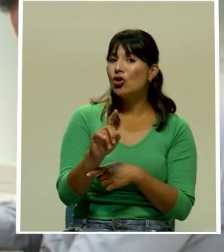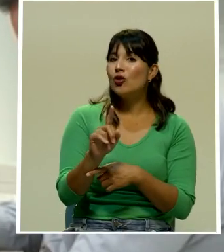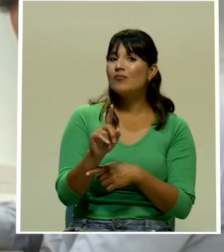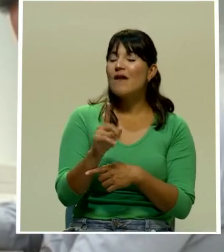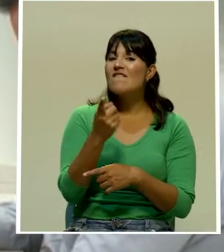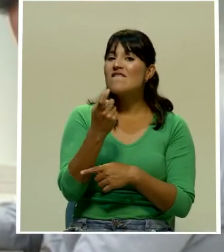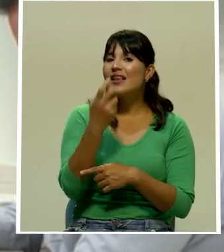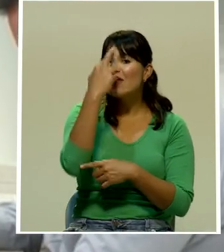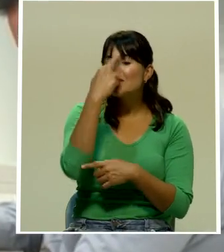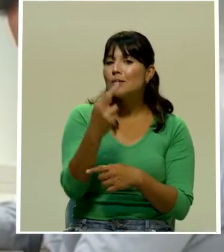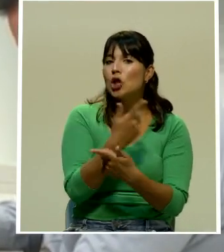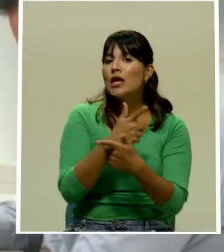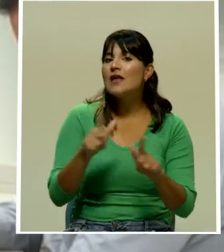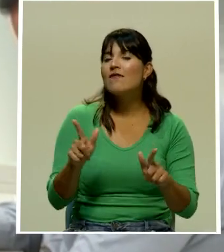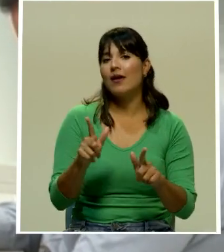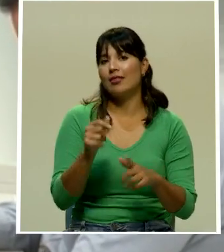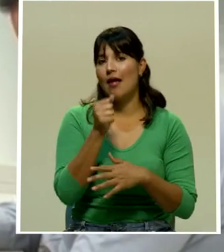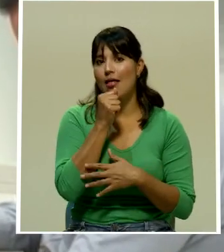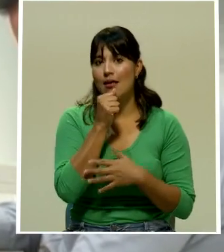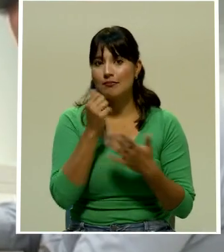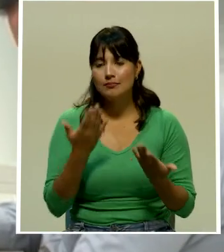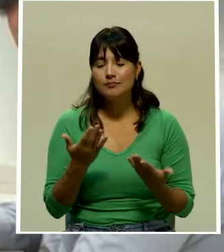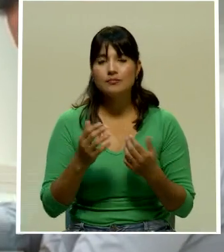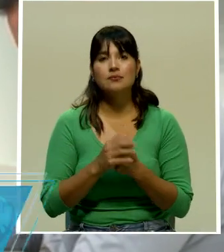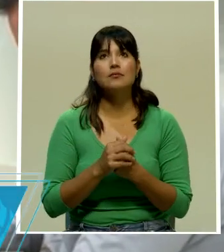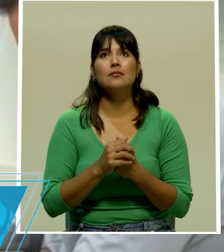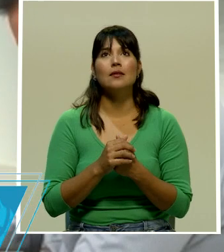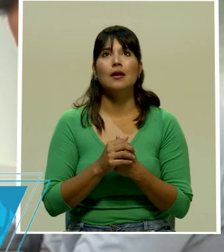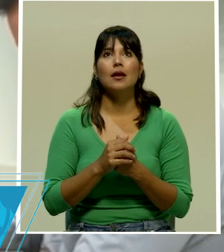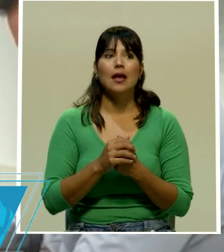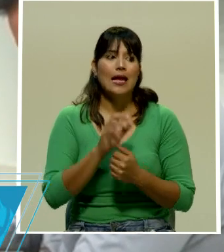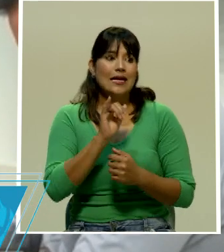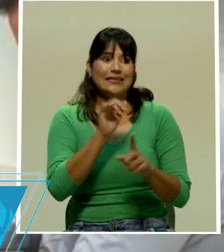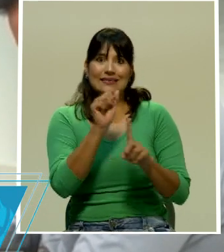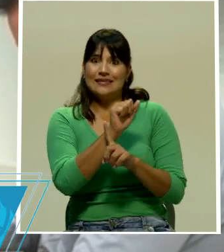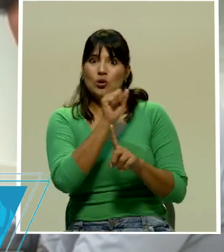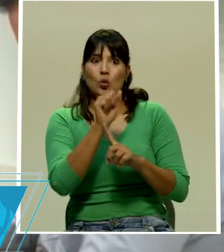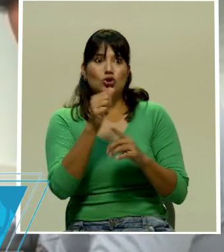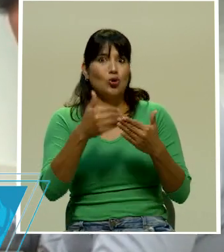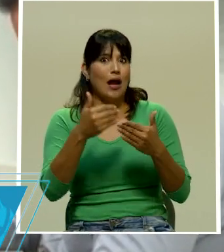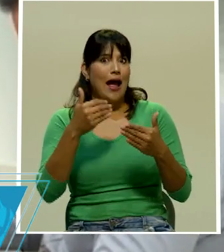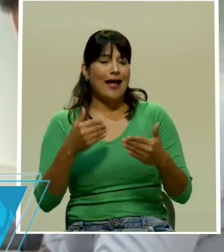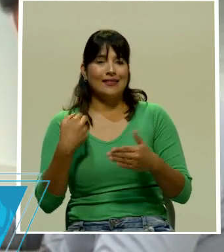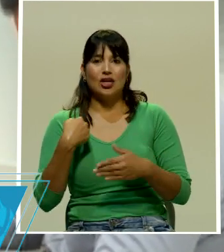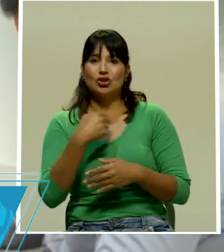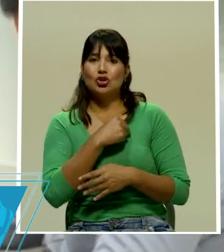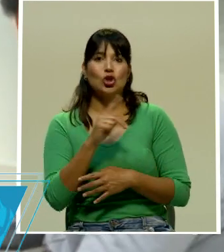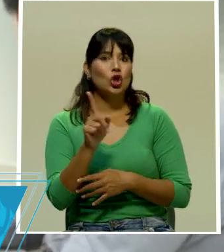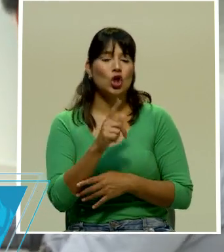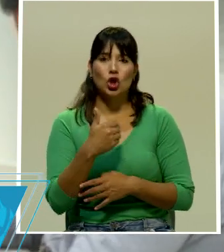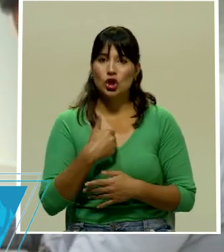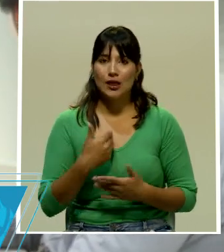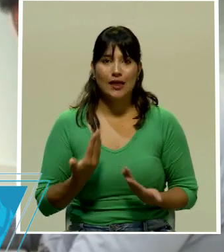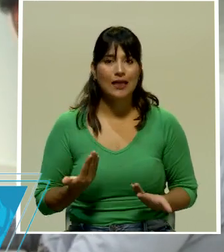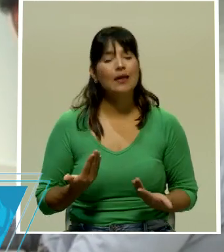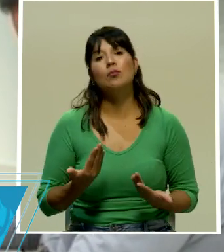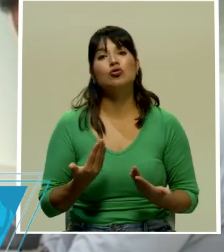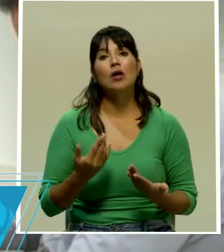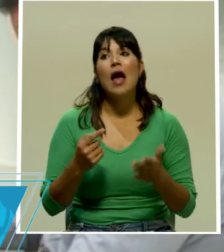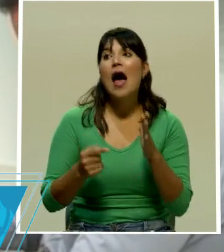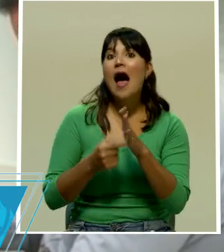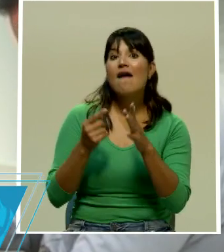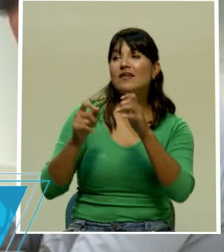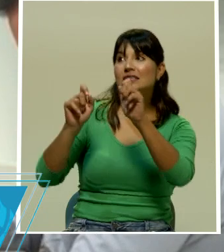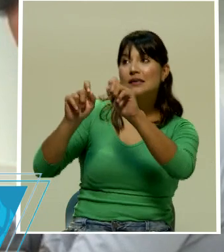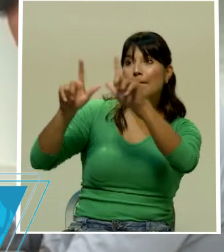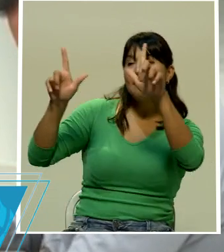recorrer distancias que antes no recorríamos entonces claramente las condiciones incluso algunas de las pantallas a